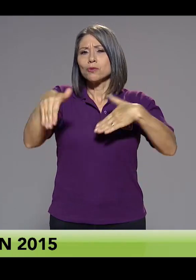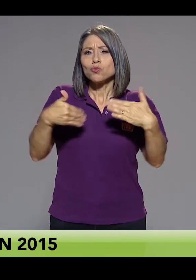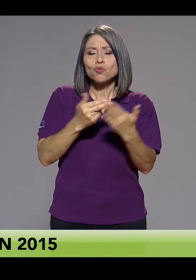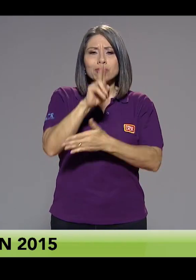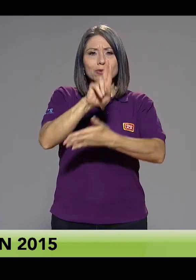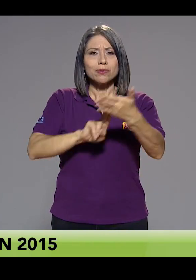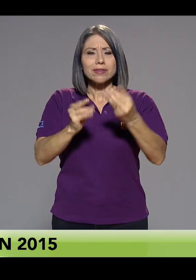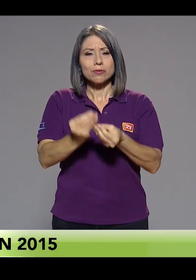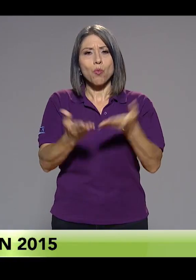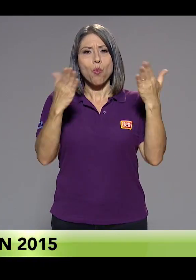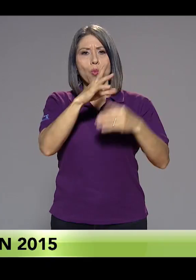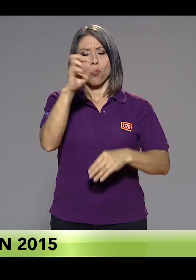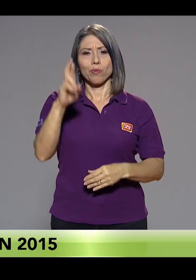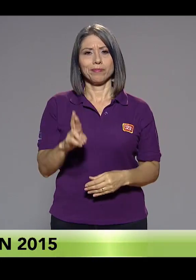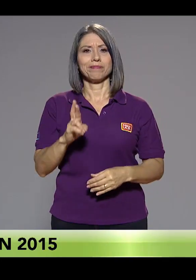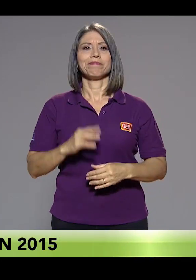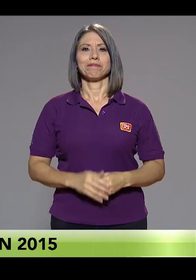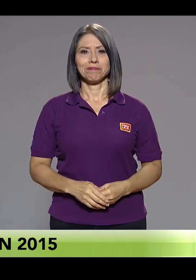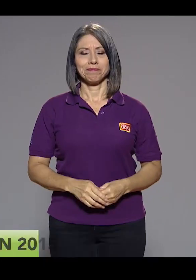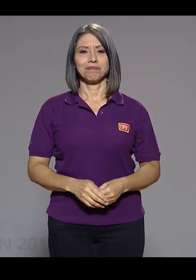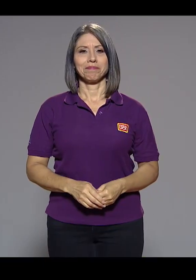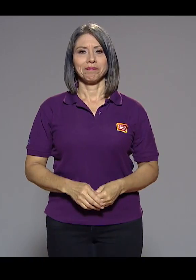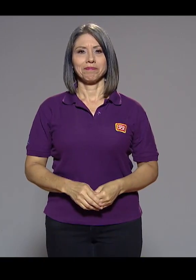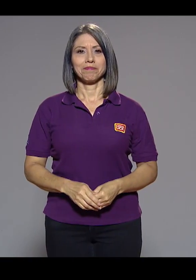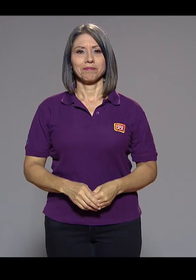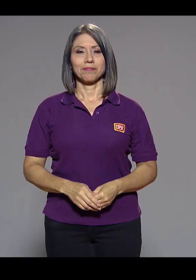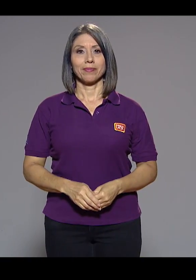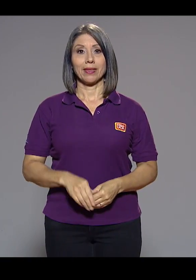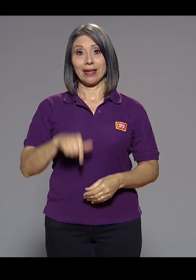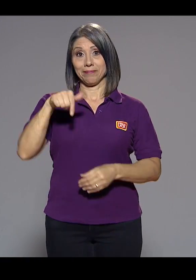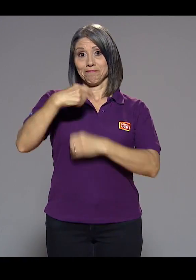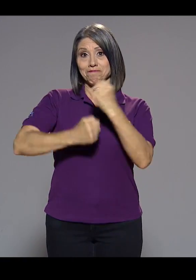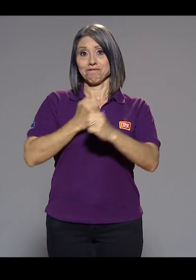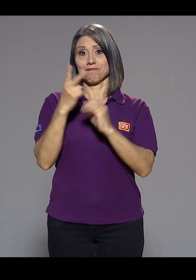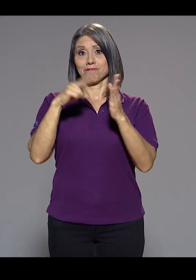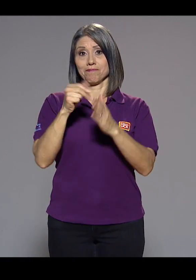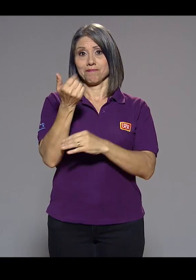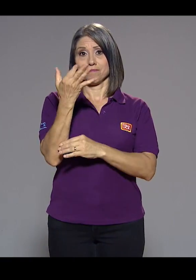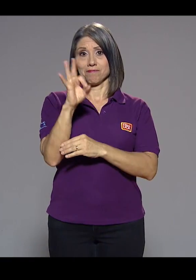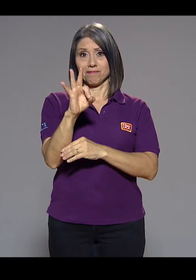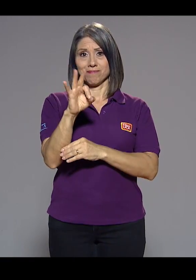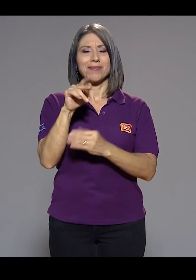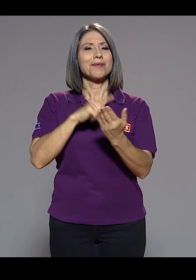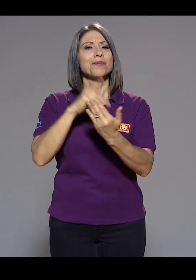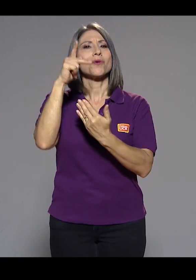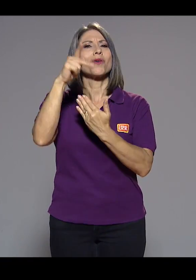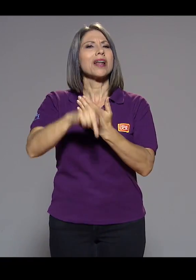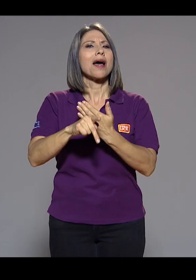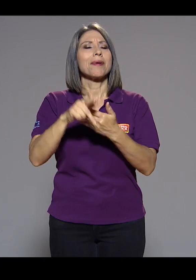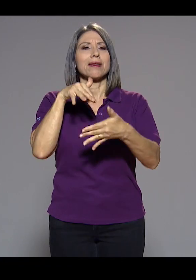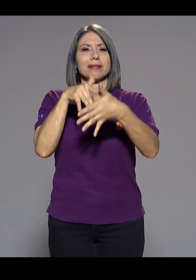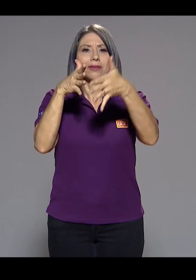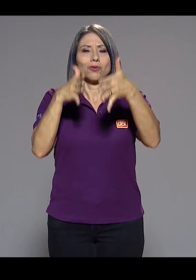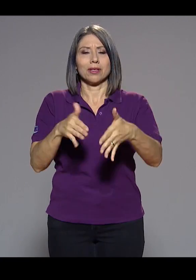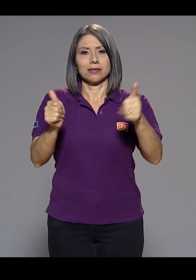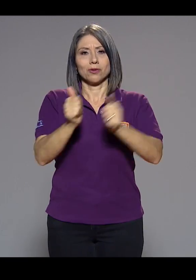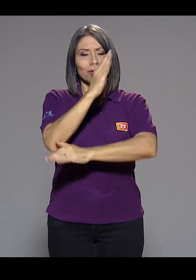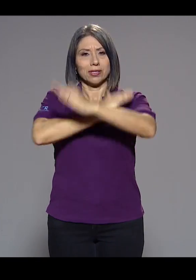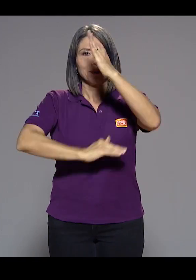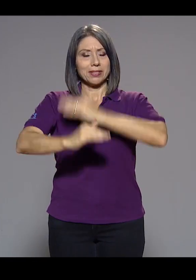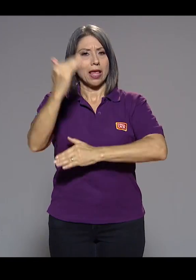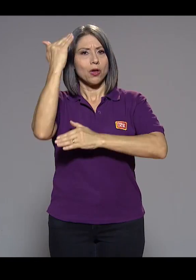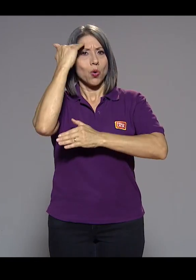universidades públicas costarricenses. En la edición 2019, el Programa de Inclusión de Estudiantes con